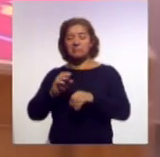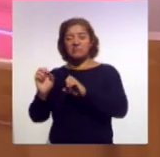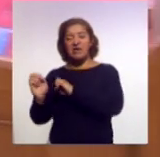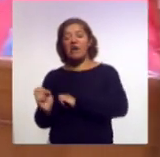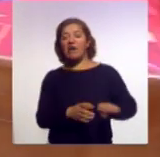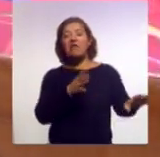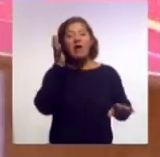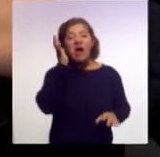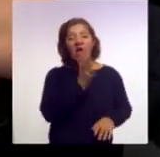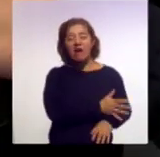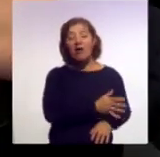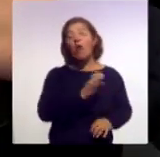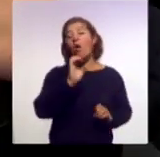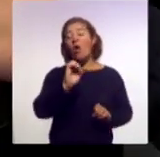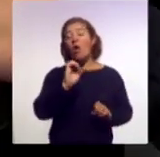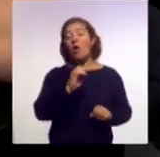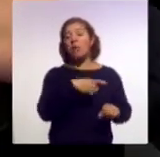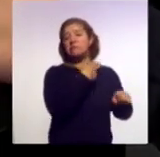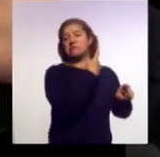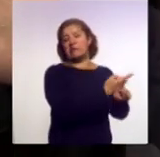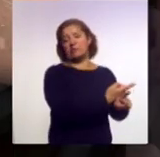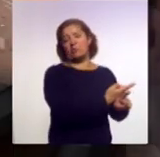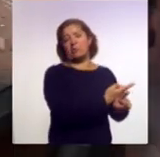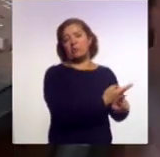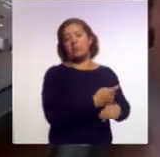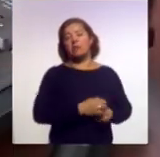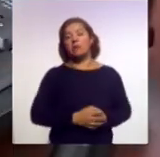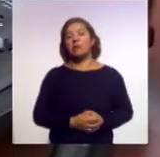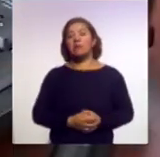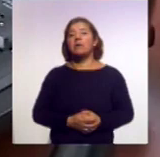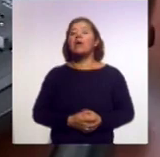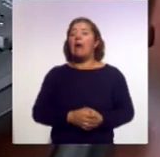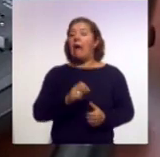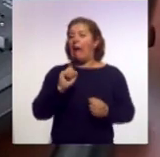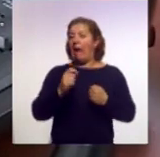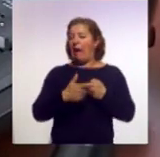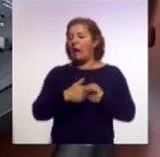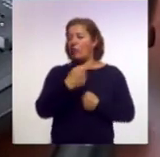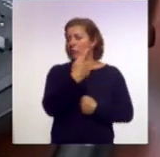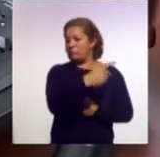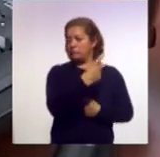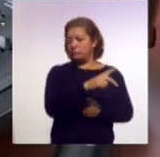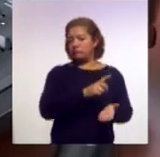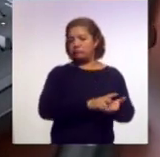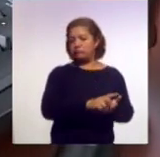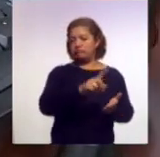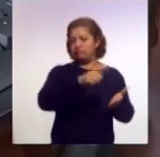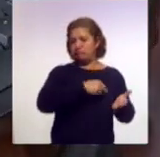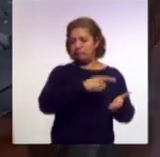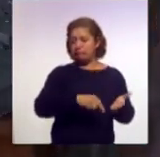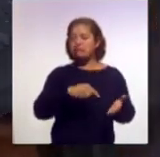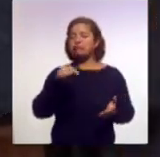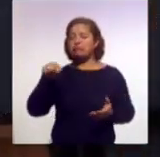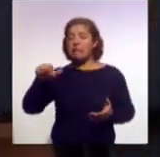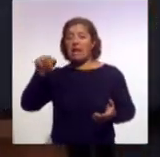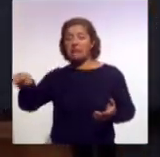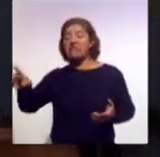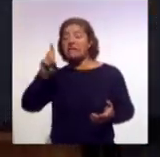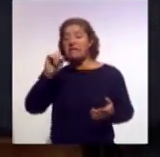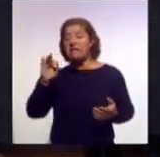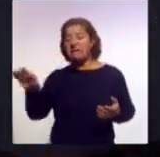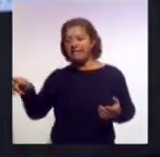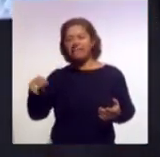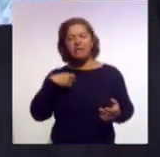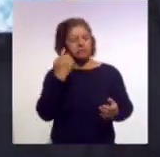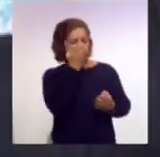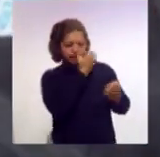alguna vulneración a sus derechos y entonces nosotros vemos así las adopciones, como una forma de restituir efectivamente el derecho